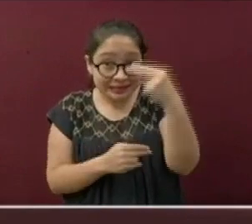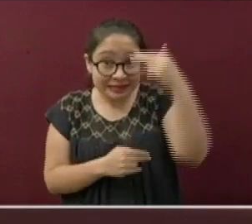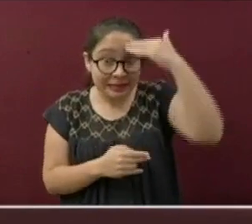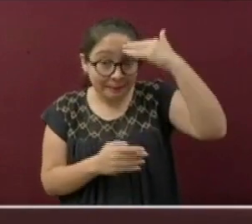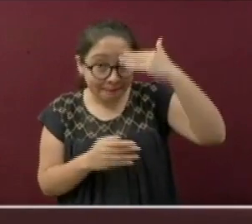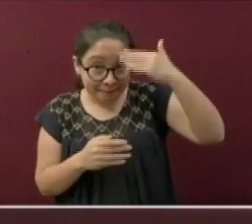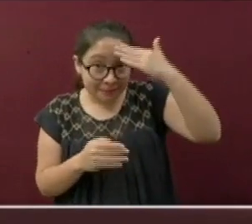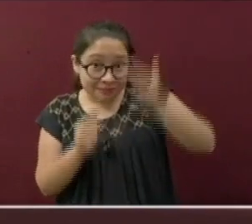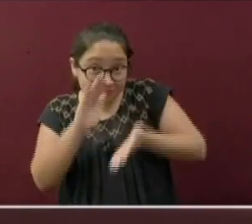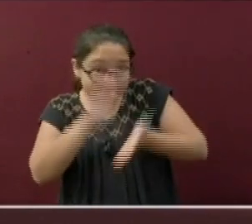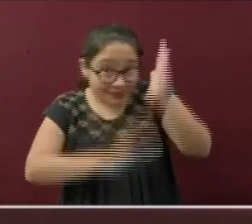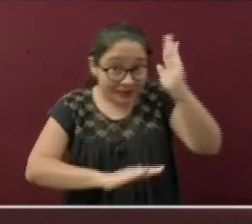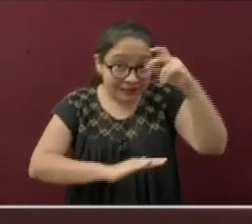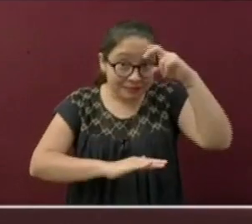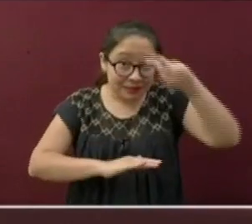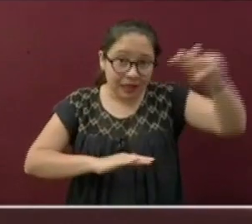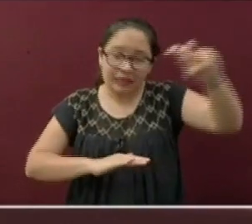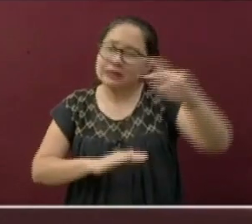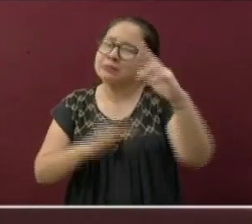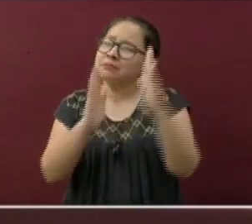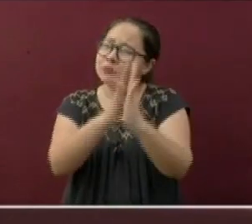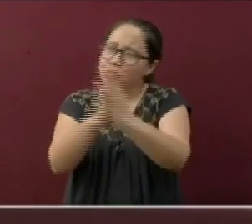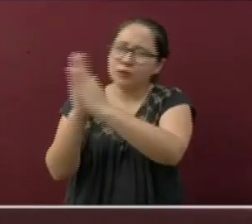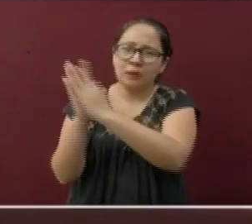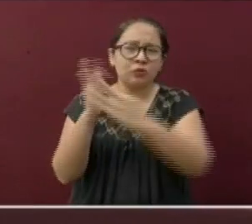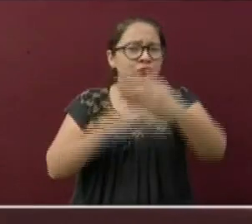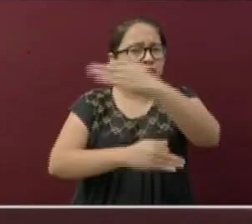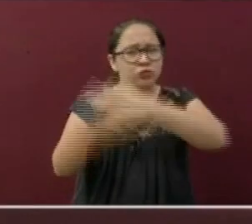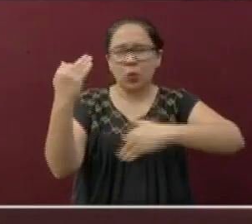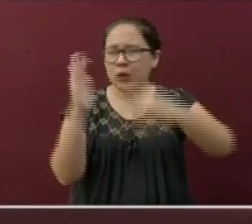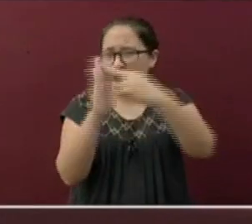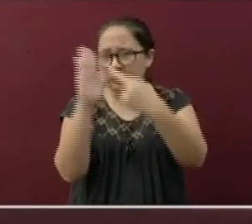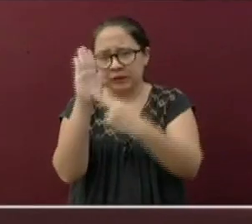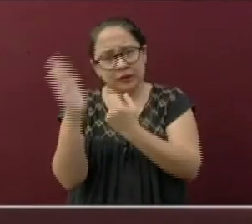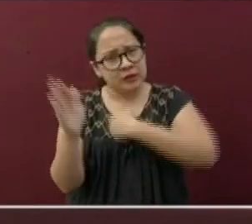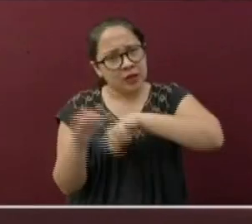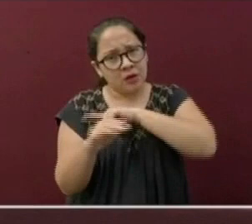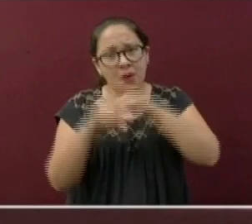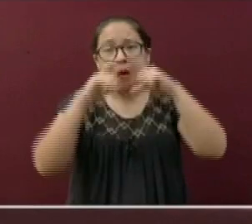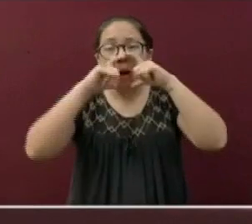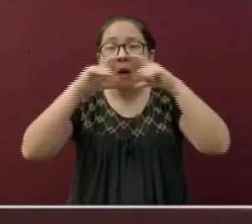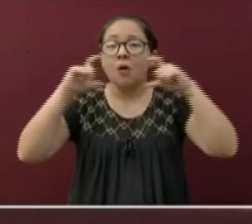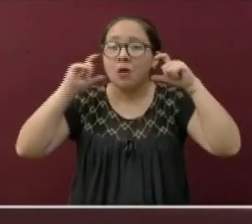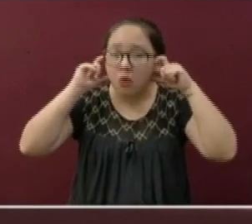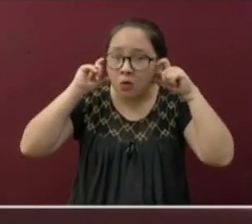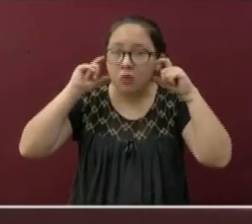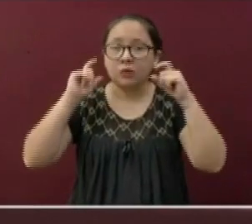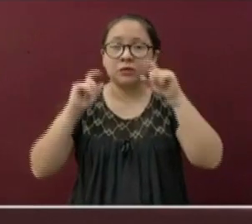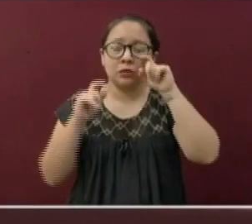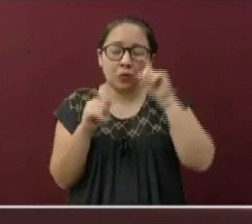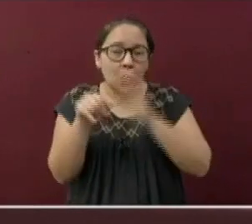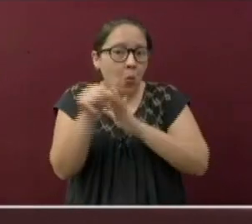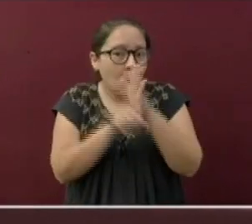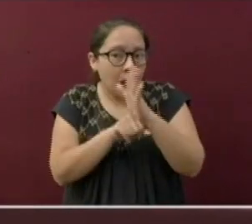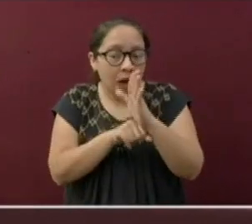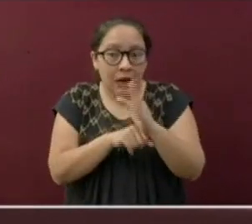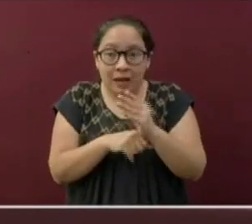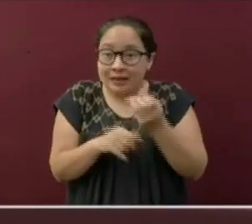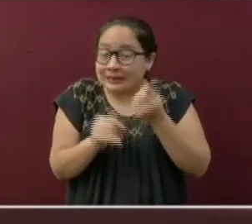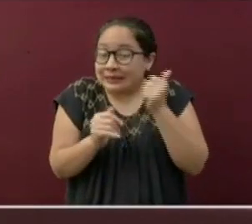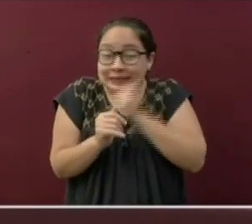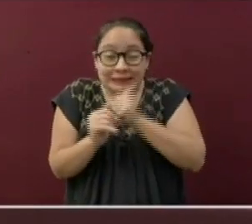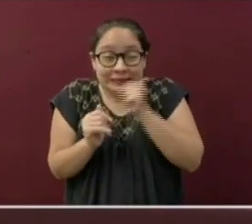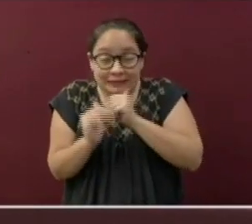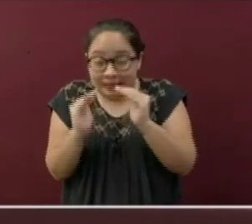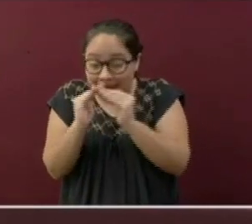no olvide llevar a cabo todas las medidas preventivas, como el uso del cubrebocas, el cual deberá ser portado desde que